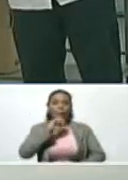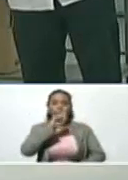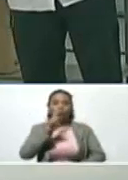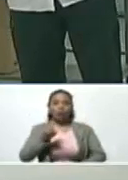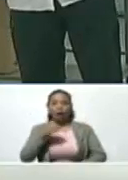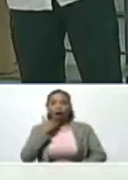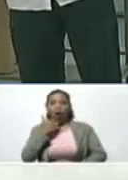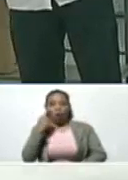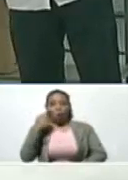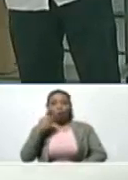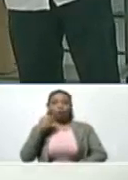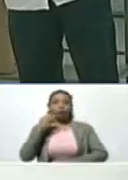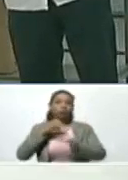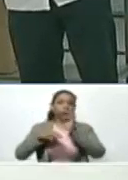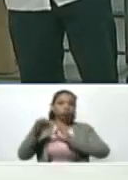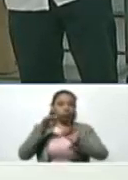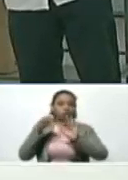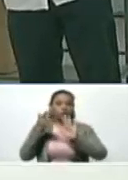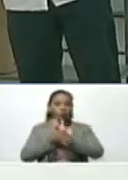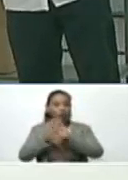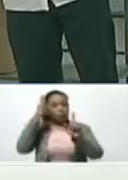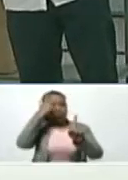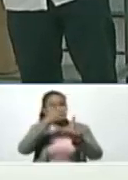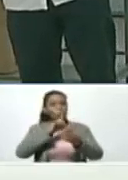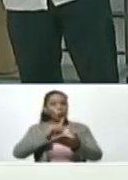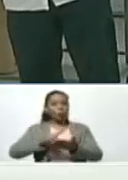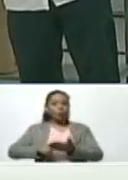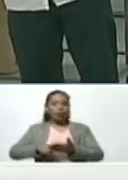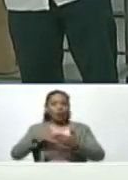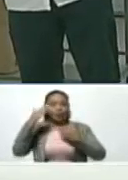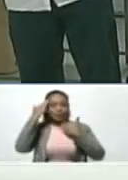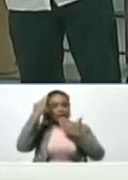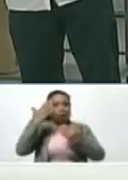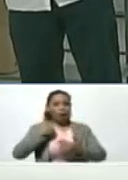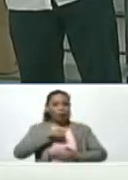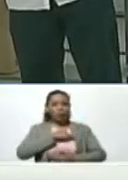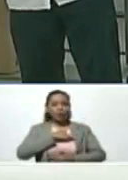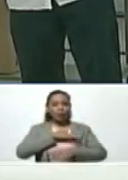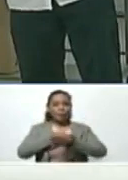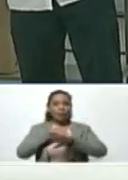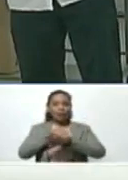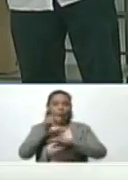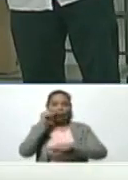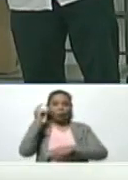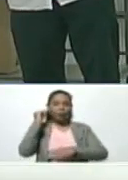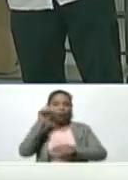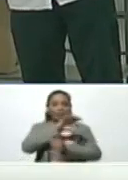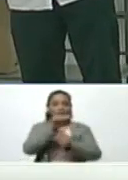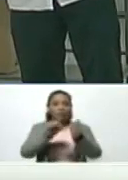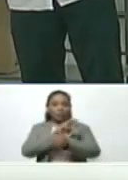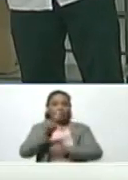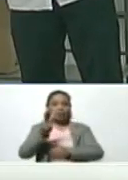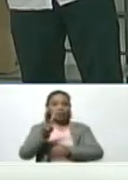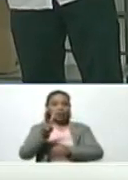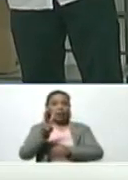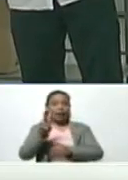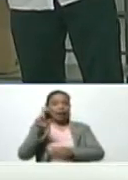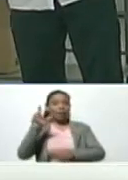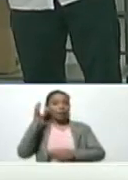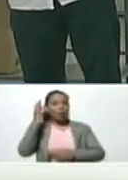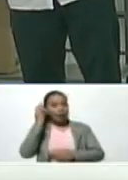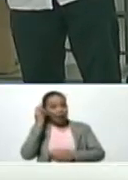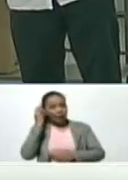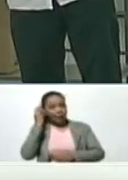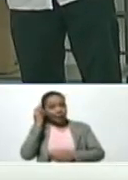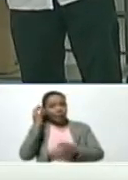algún comentario sobre esta instrucción cumplida. Y saludos a nuestra ministra y vicepresidenta Gabriela Jiménez y a todos